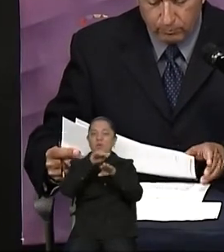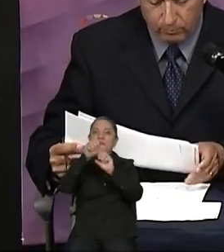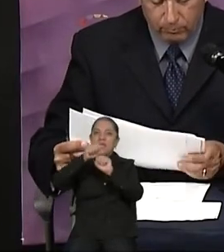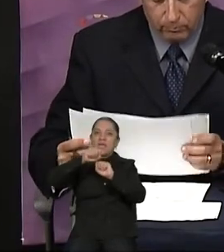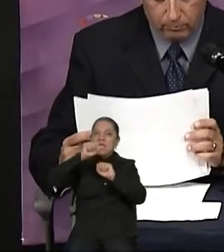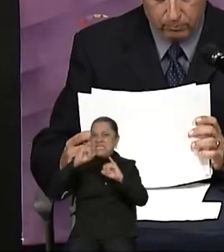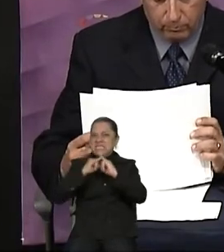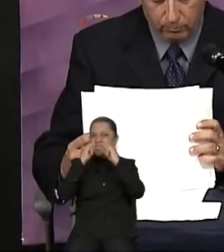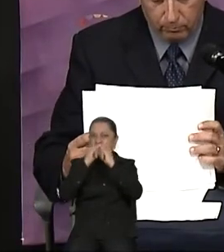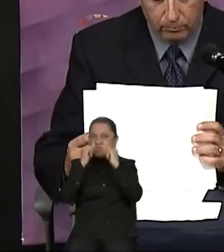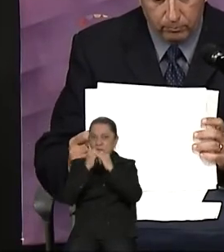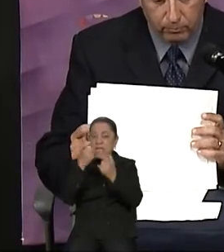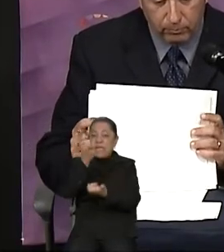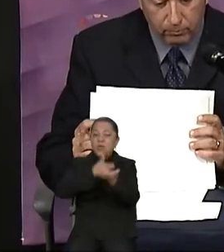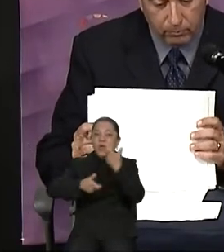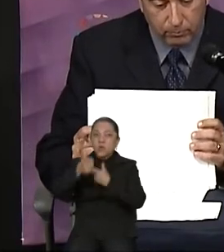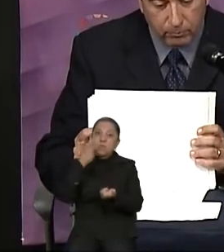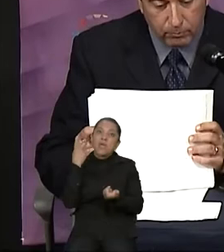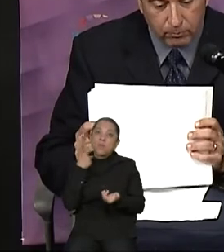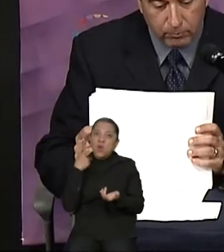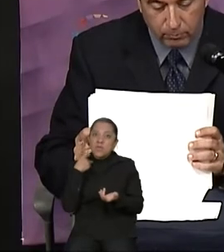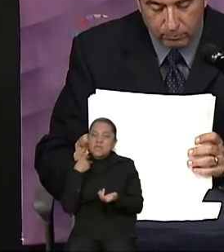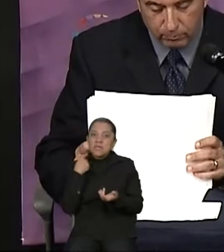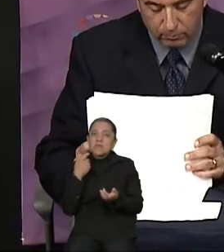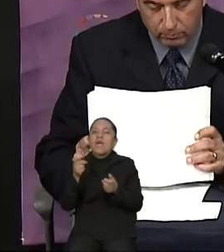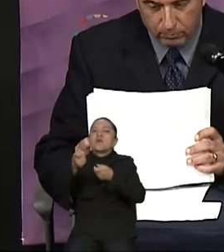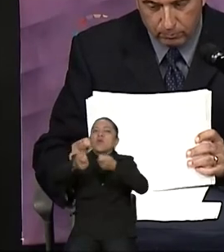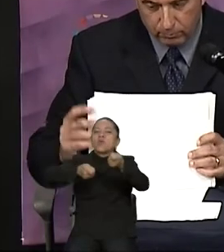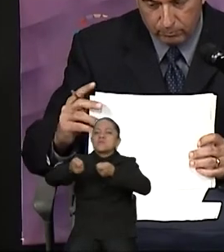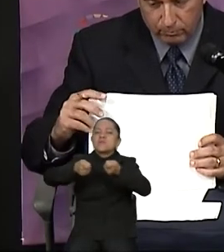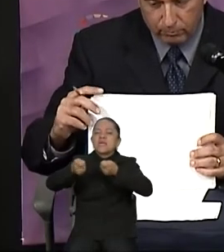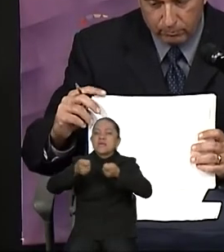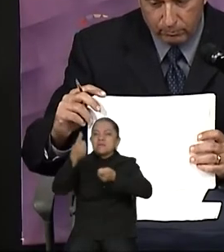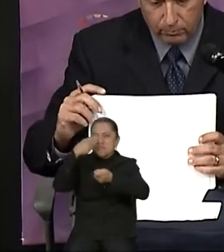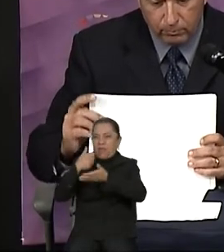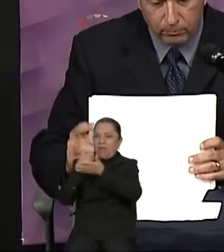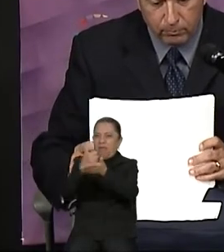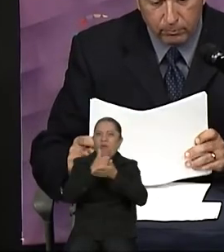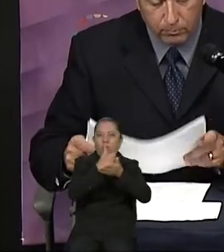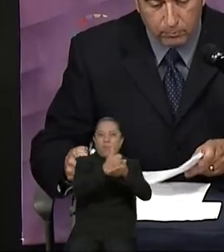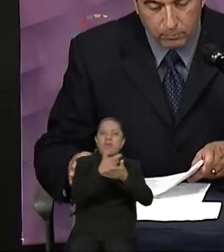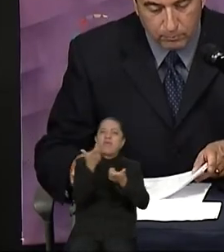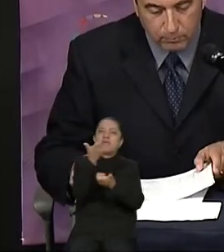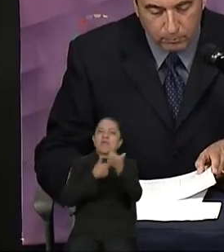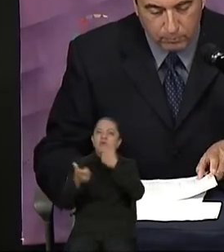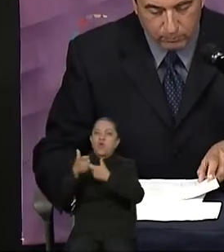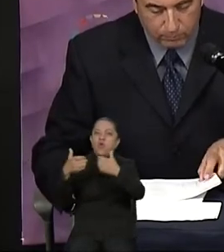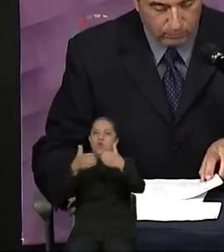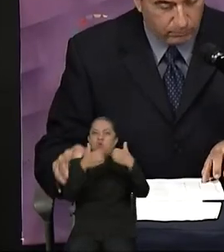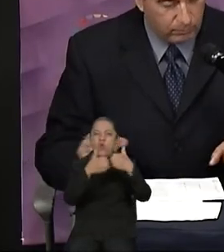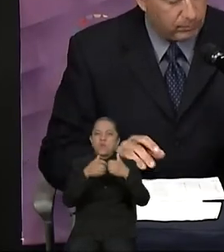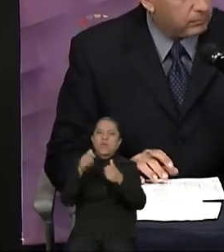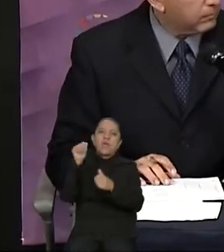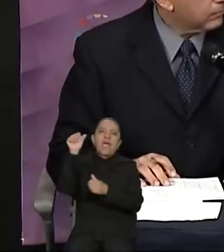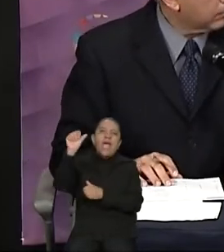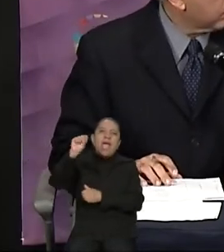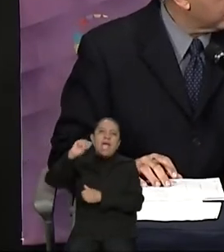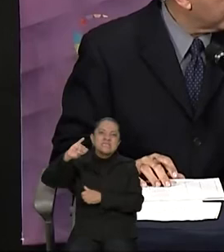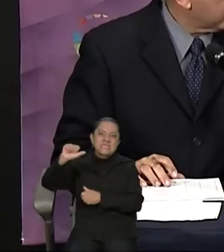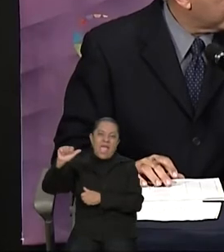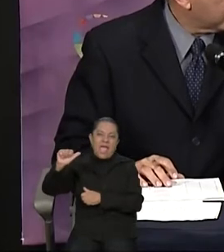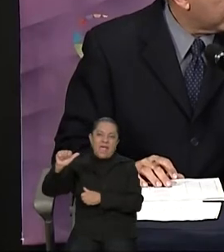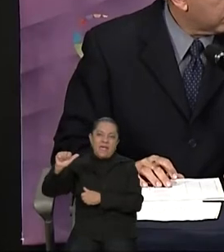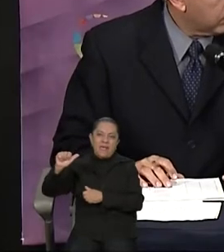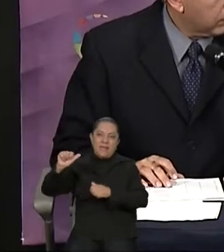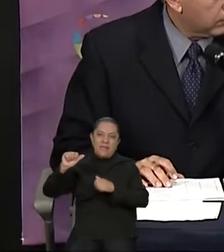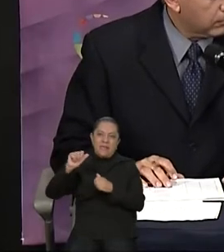temas relacionados con los mecanismos de cooperación económica en Asia-Pacífico. Doctor, lo escuchamos